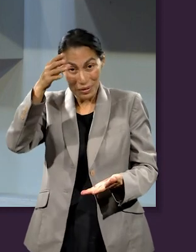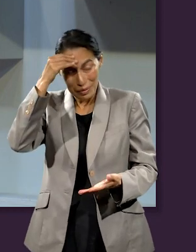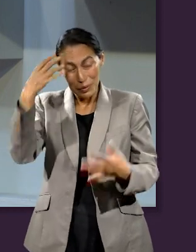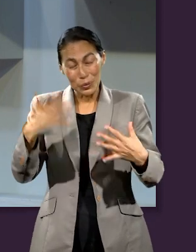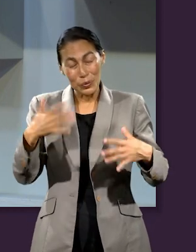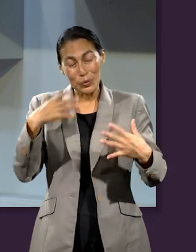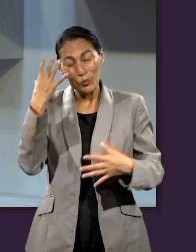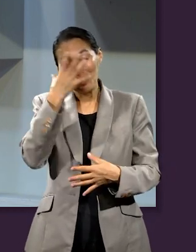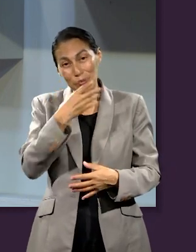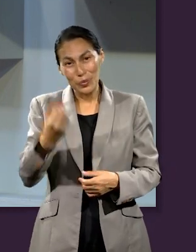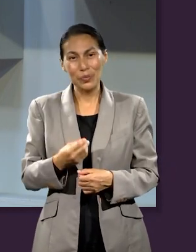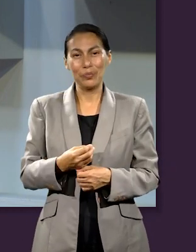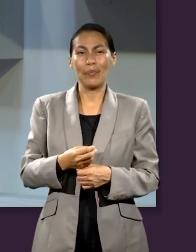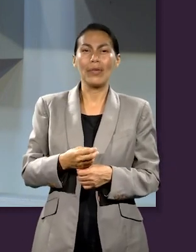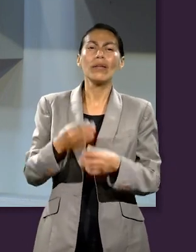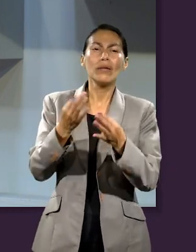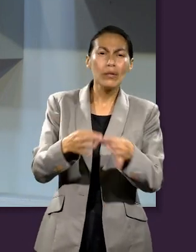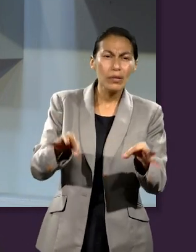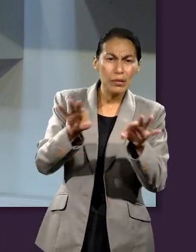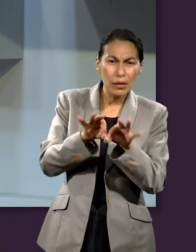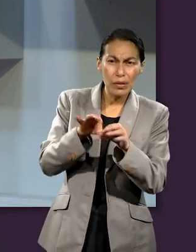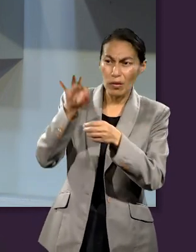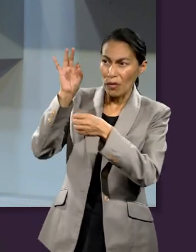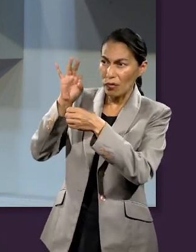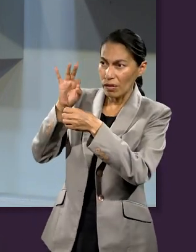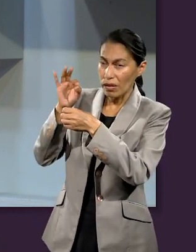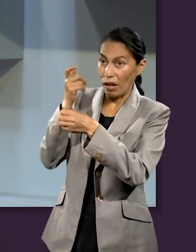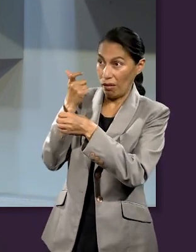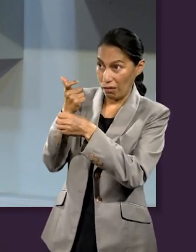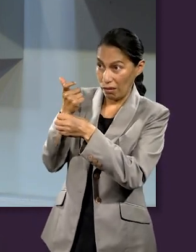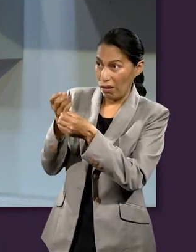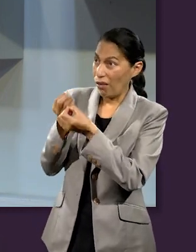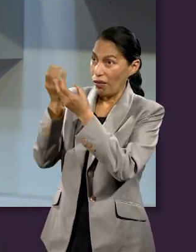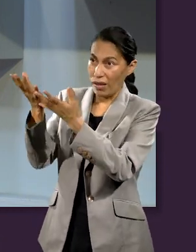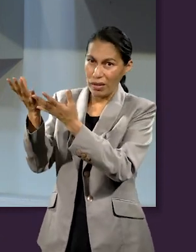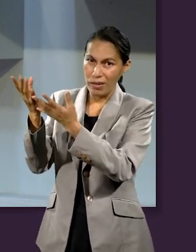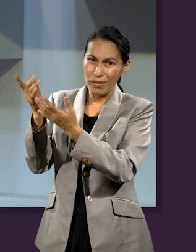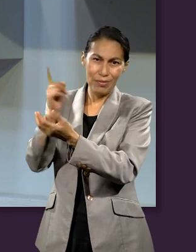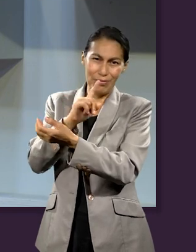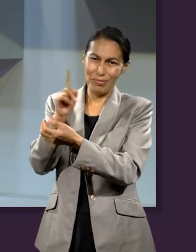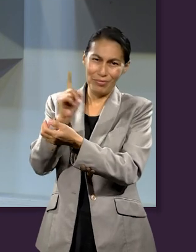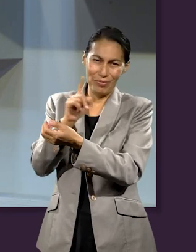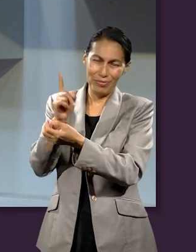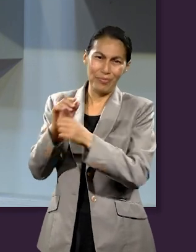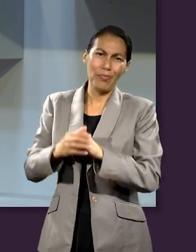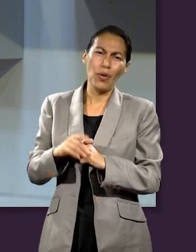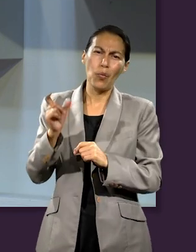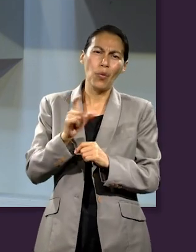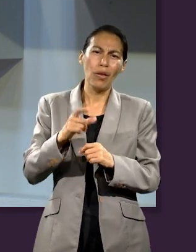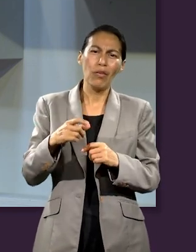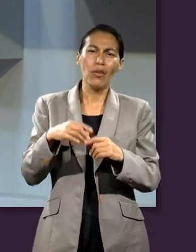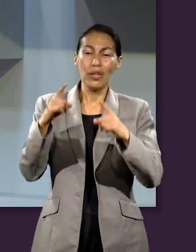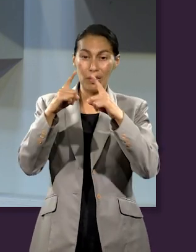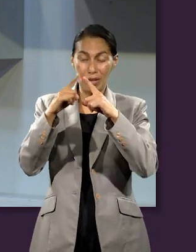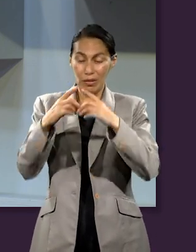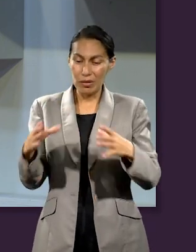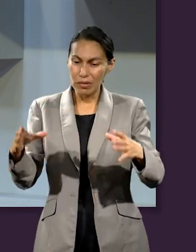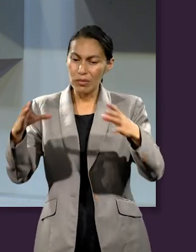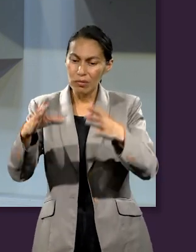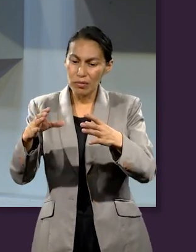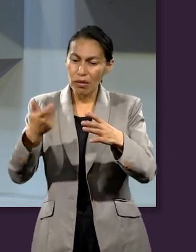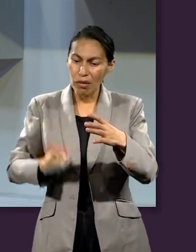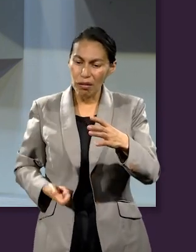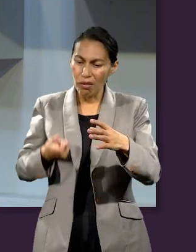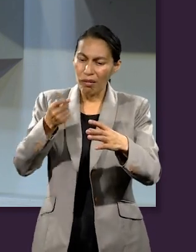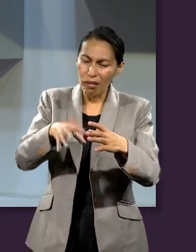en el estudio. Es muy importante entender que ofrendar no tiene que ver con dar dinero. Ofrendar no es el dinero que